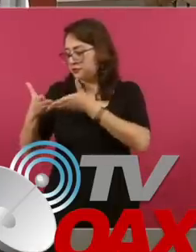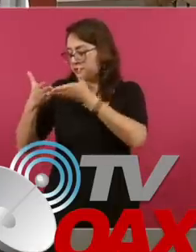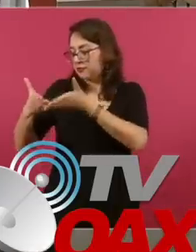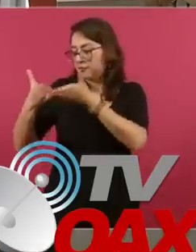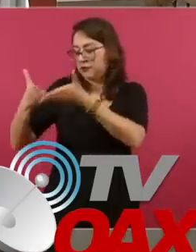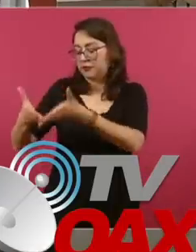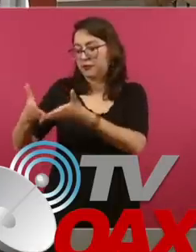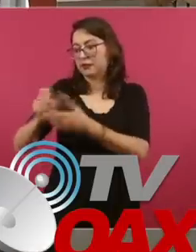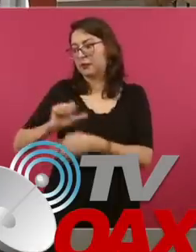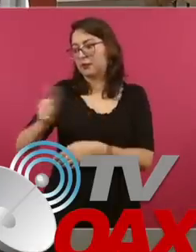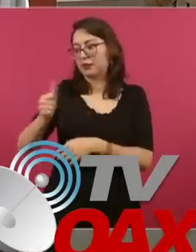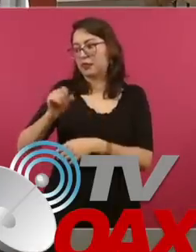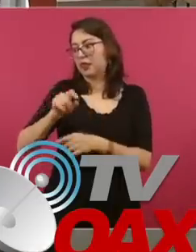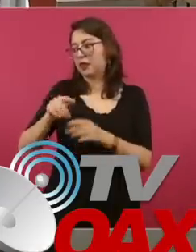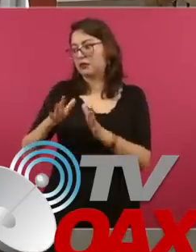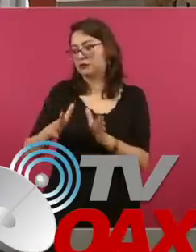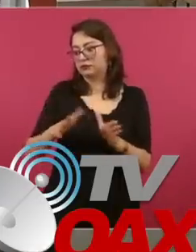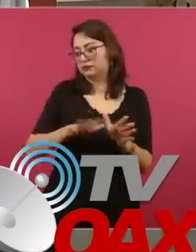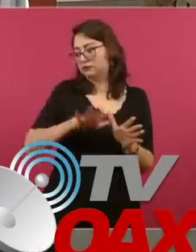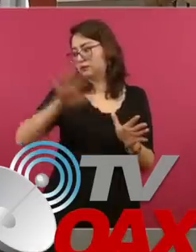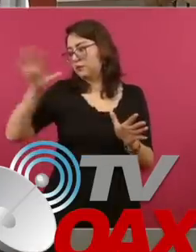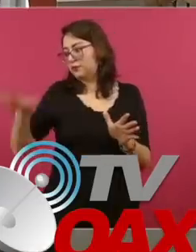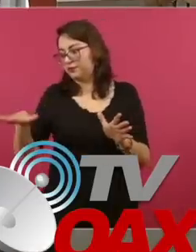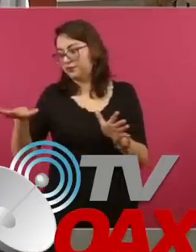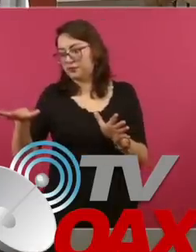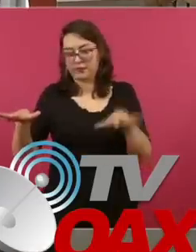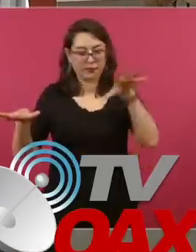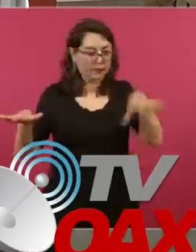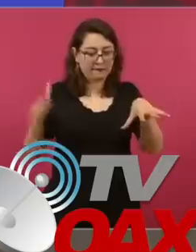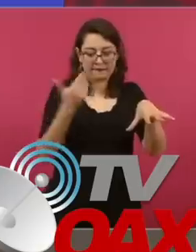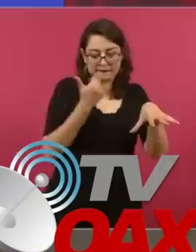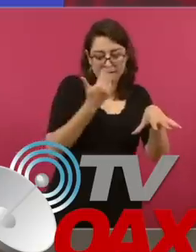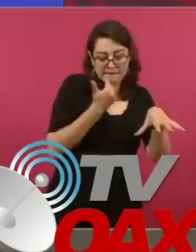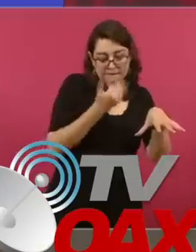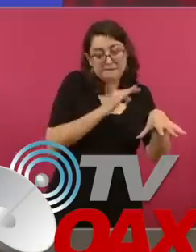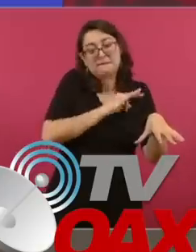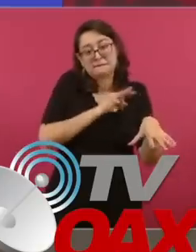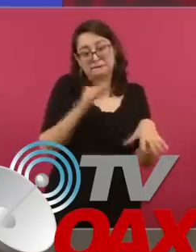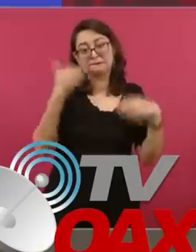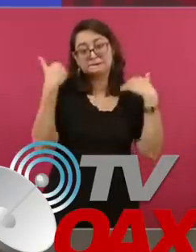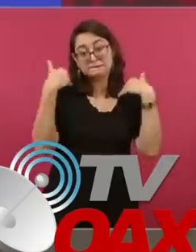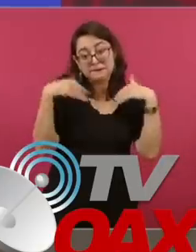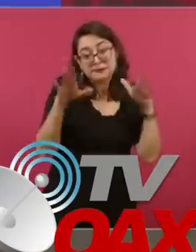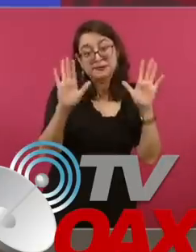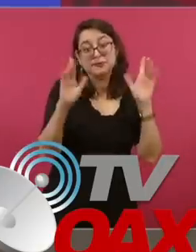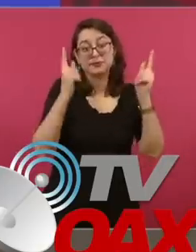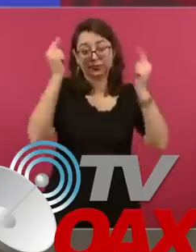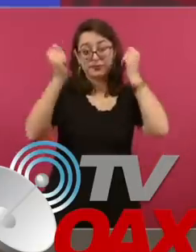lado no hay. Por eso es atractivo, sería atractivo.